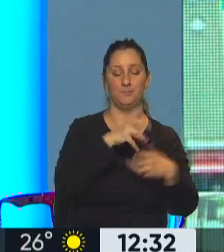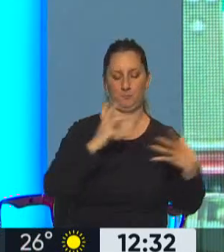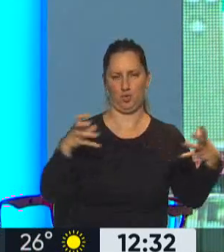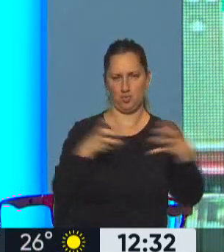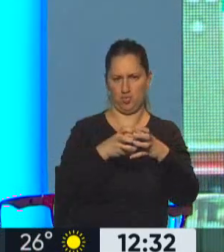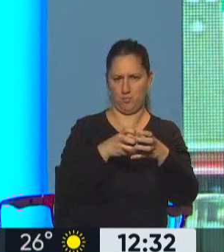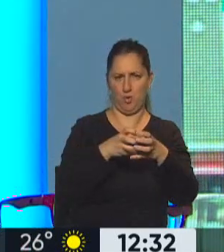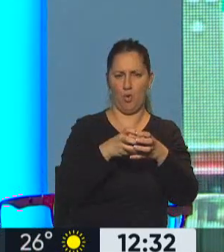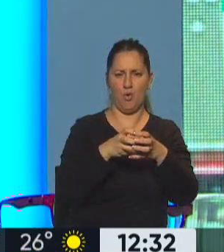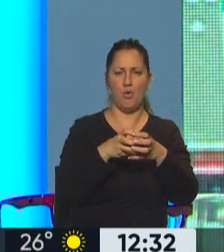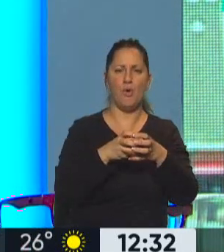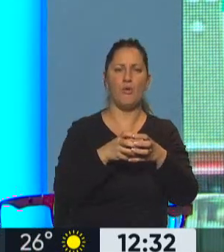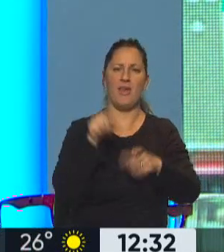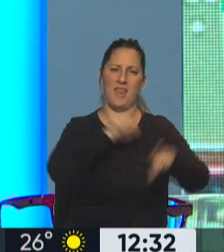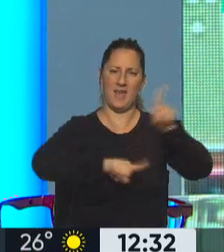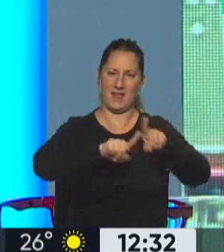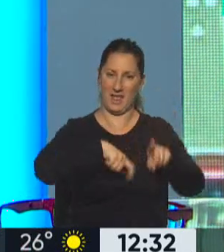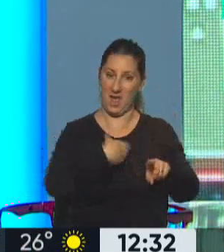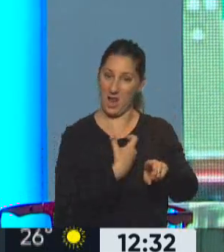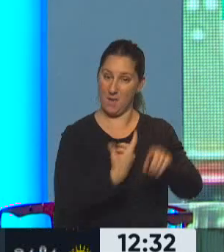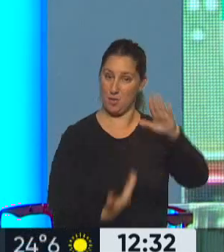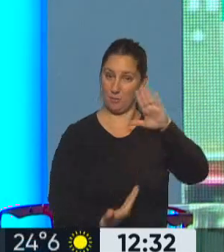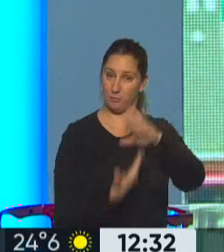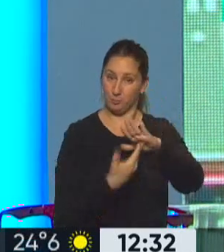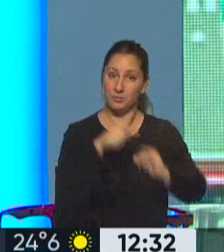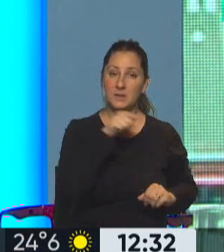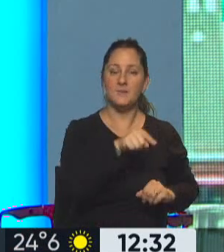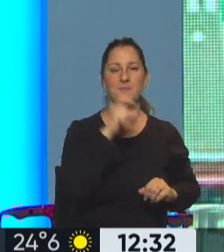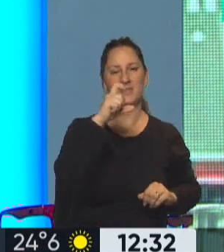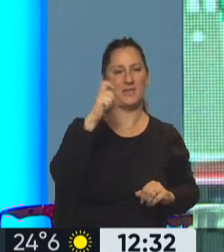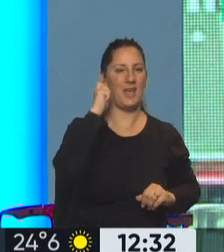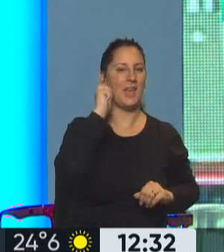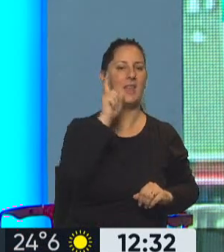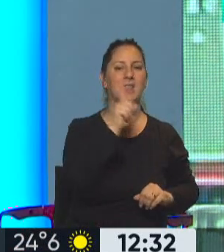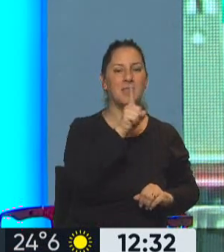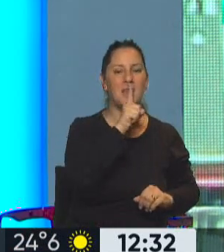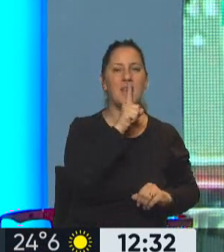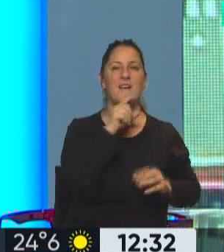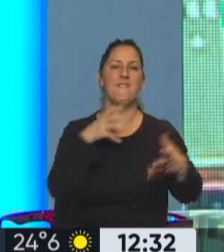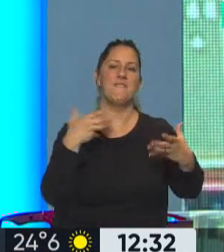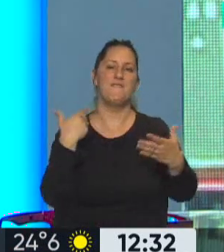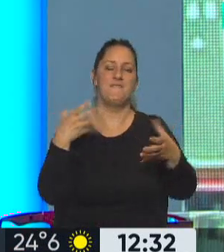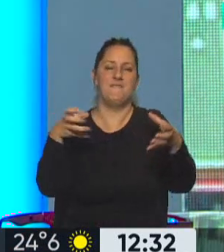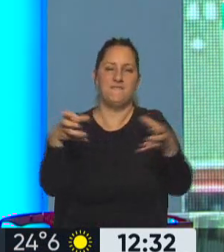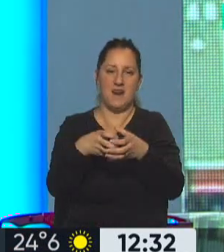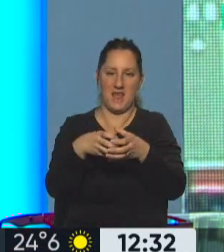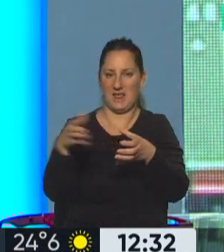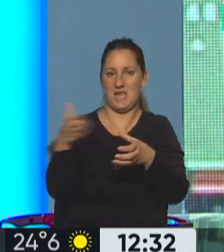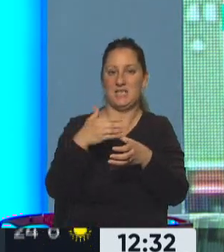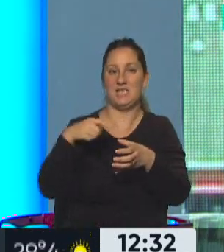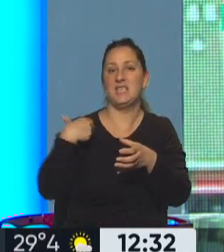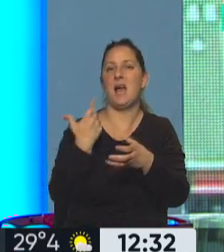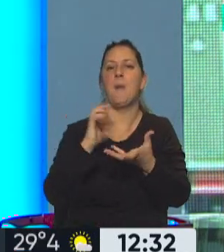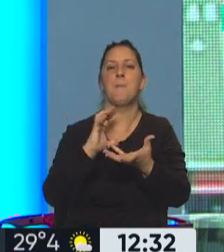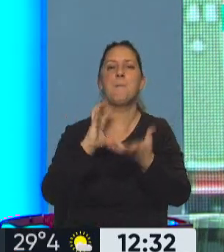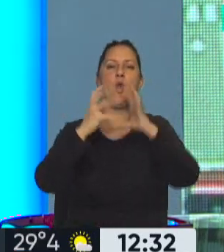de dirigentes gremiales que están dentro de la CGT pero que se presentan como el frente sindical para el modelo nacional,